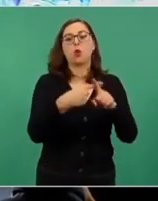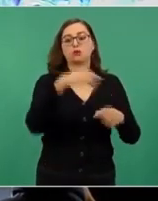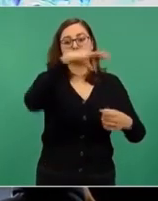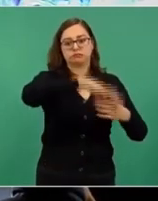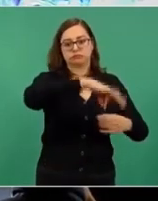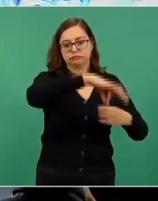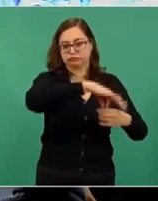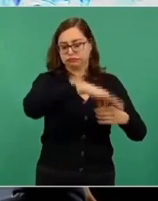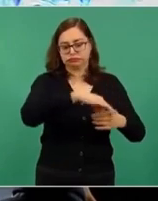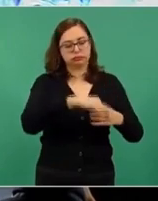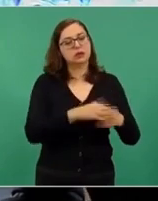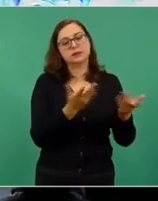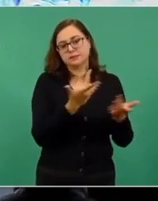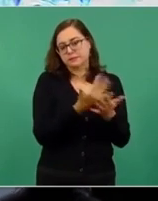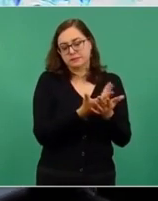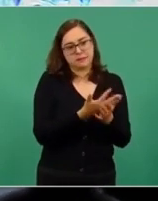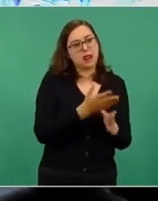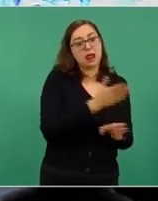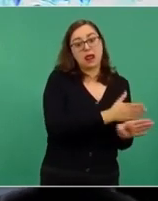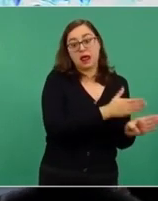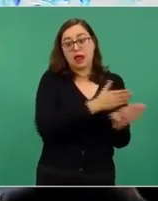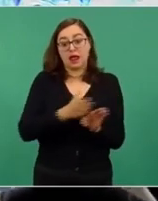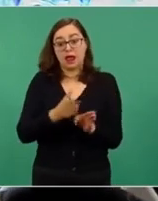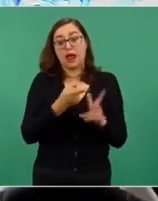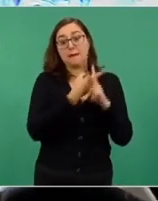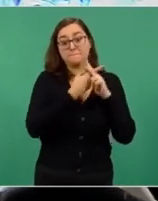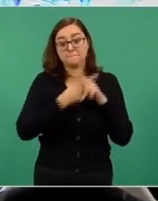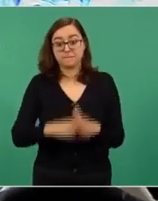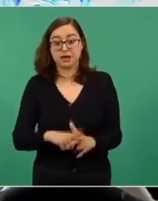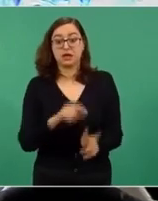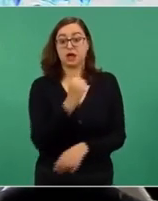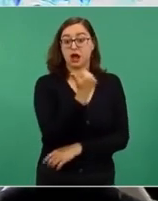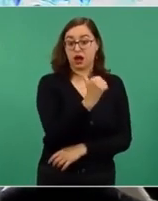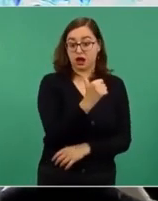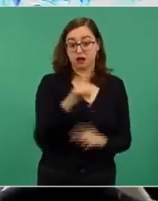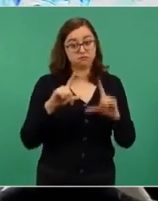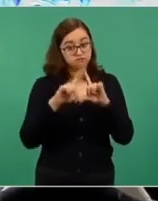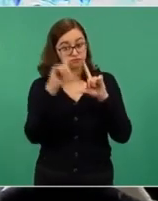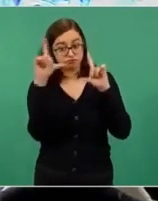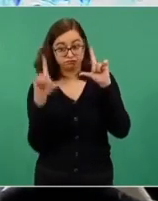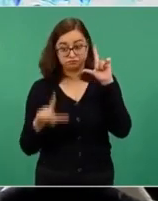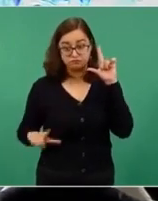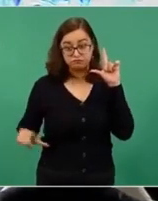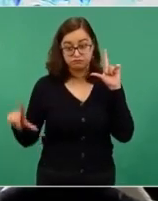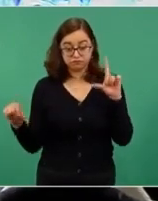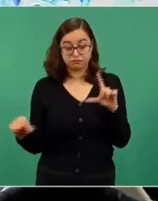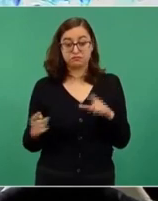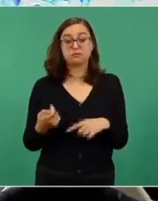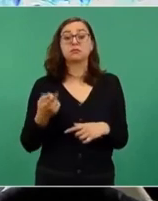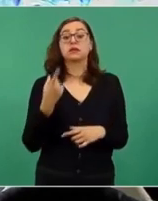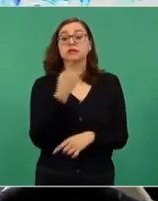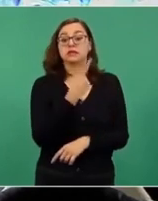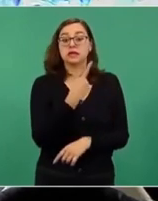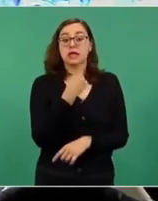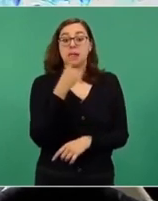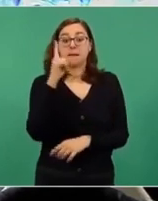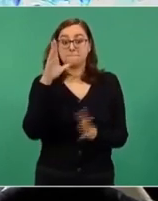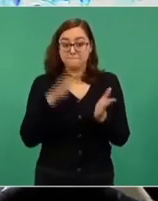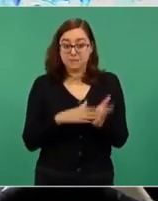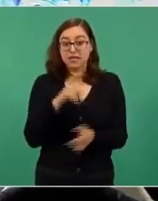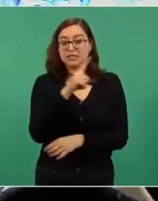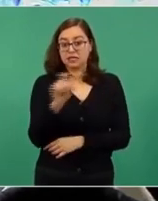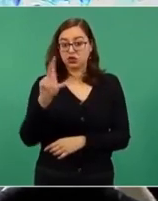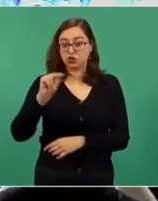registro hasta agosto. Iniciamos en todo el país, pero al cien por ciento en mil ciento ochenta y dos municipios,